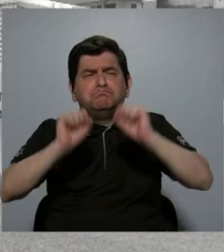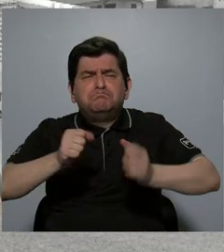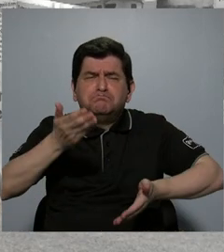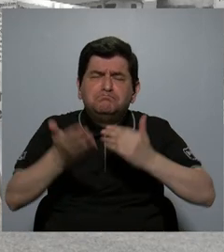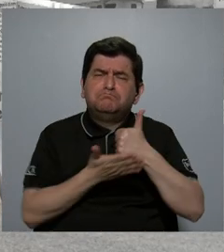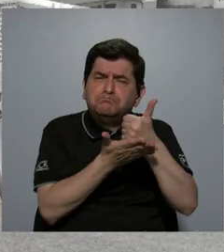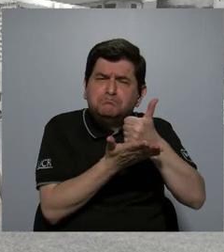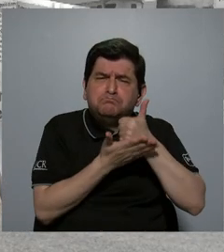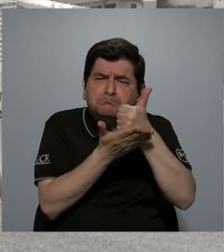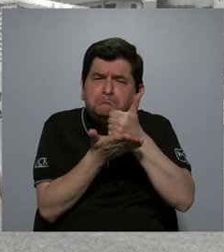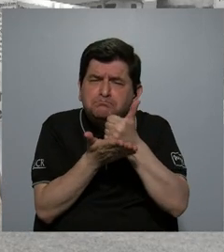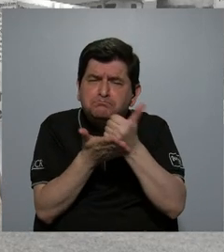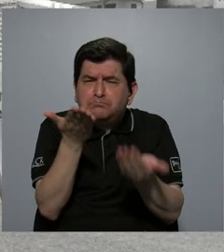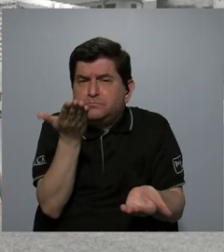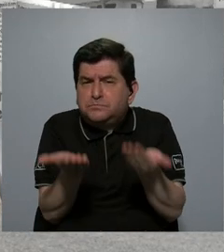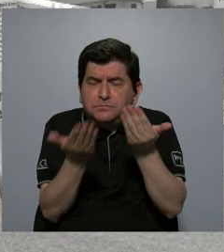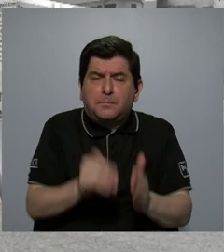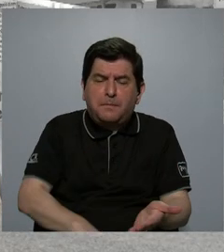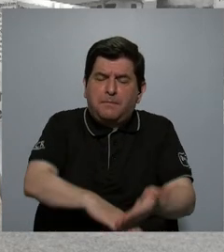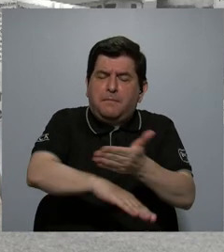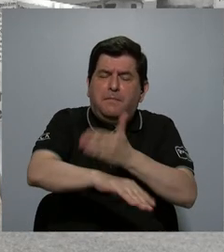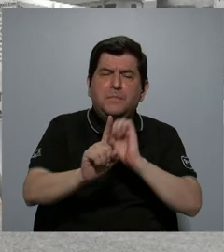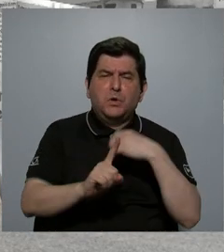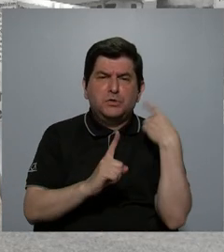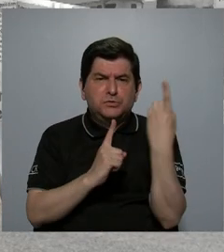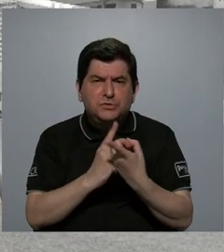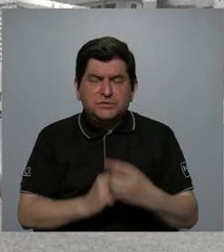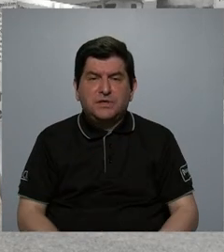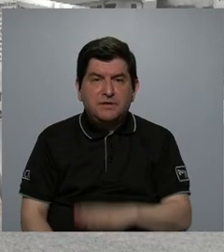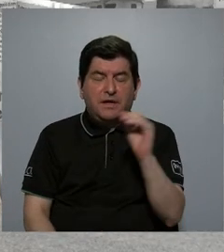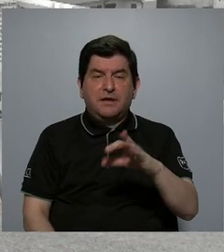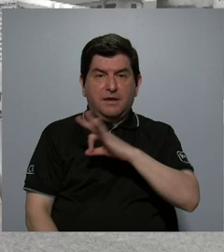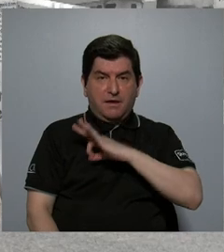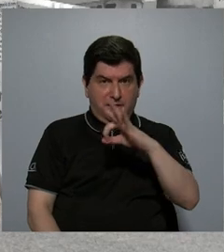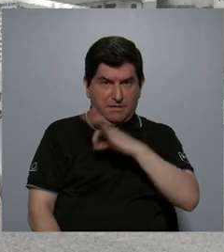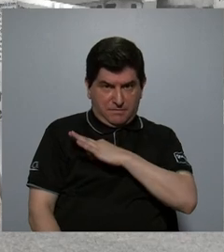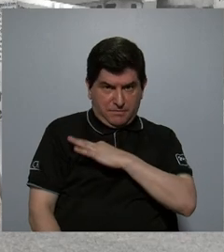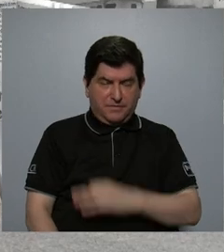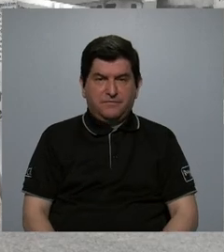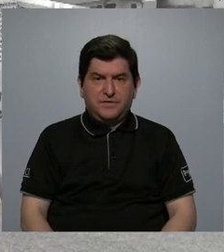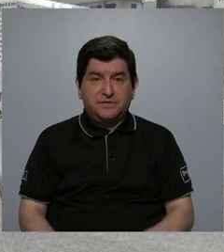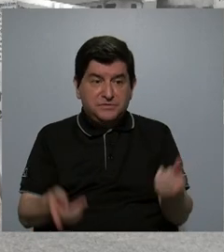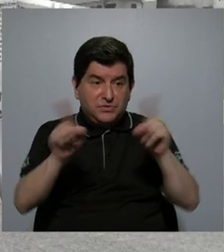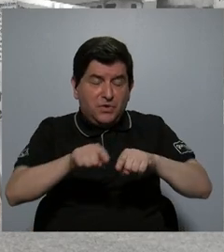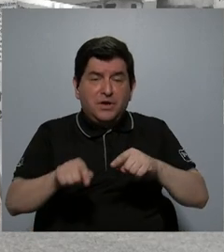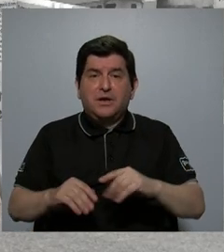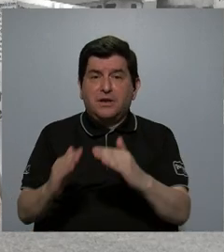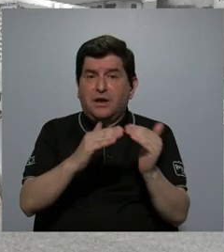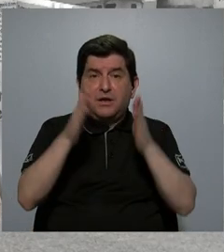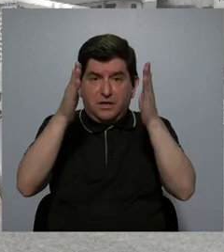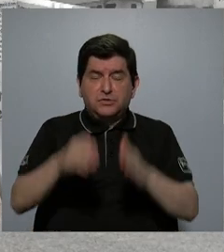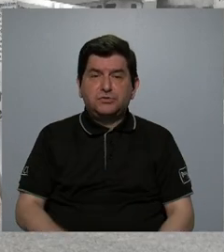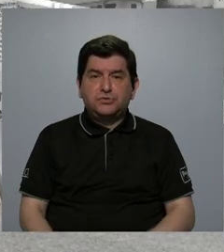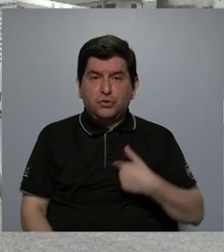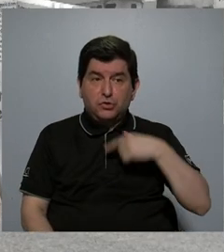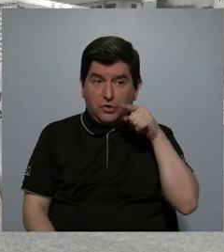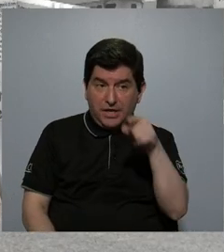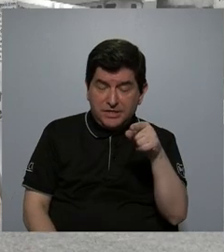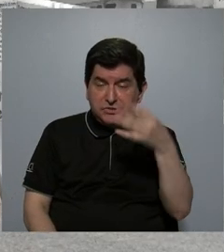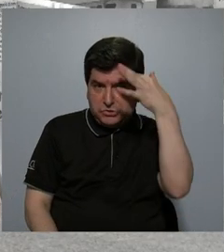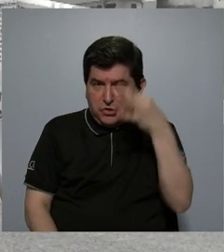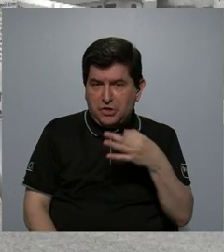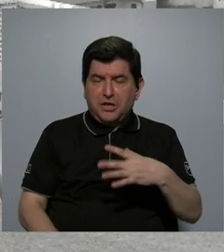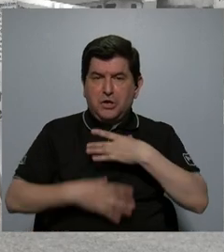colaborar, de alguna manera, para mejorar la sociedad y mejorar el bienestar de los ciudadanos, que es lo que creo que interesa